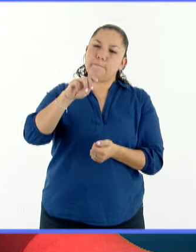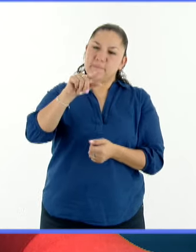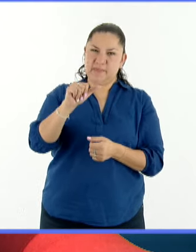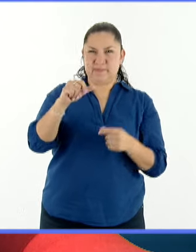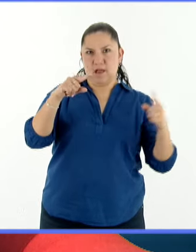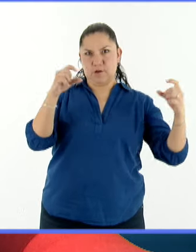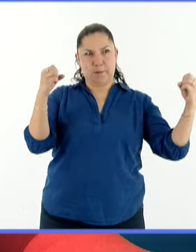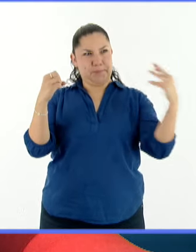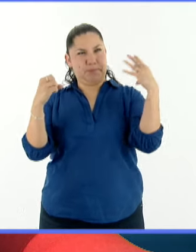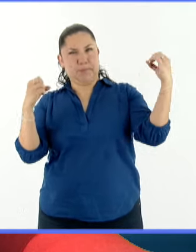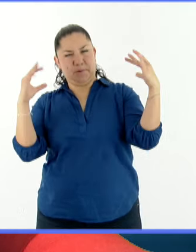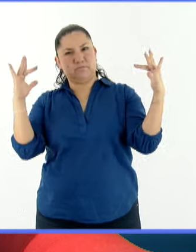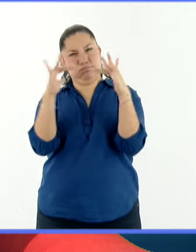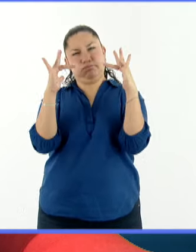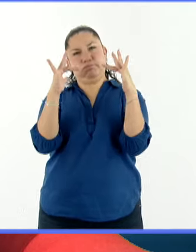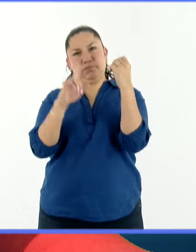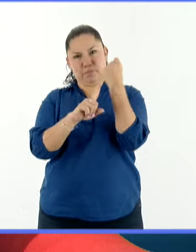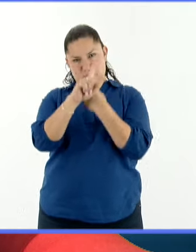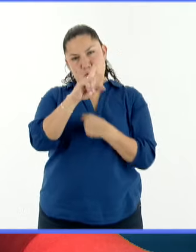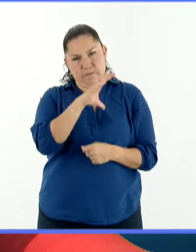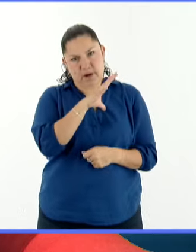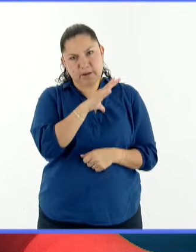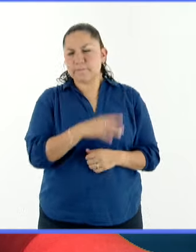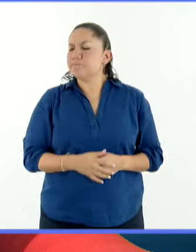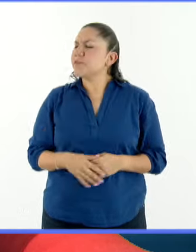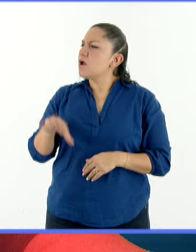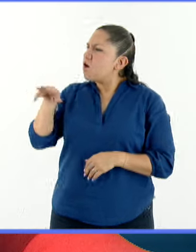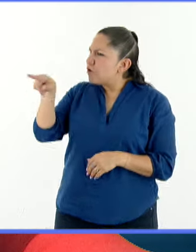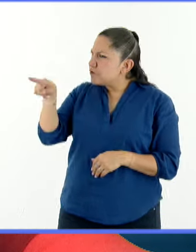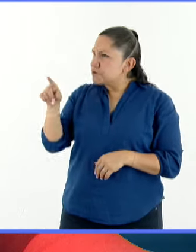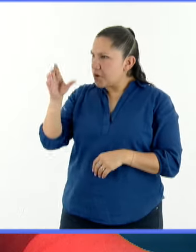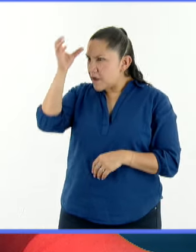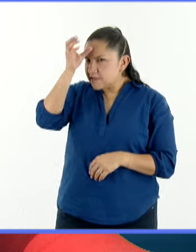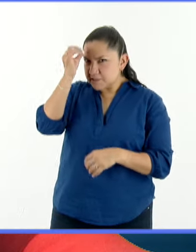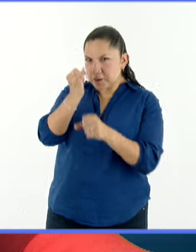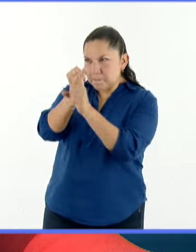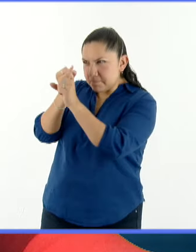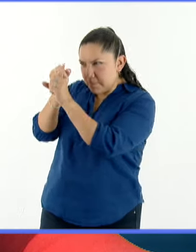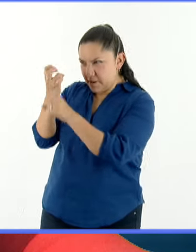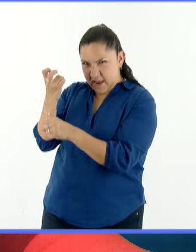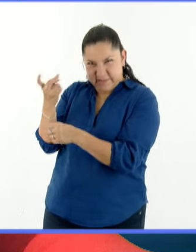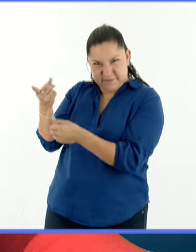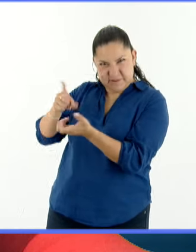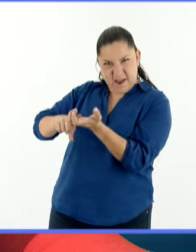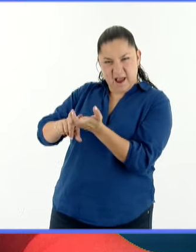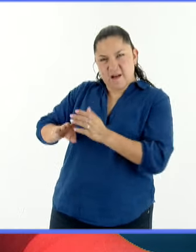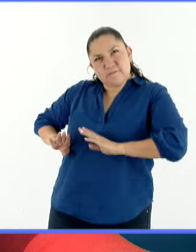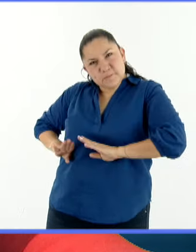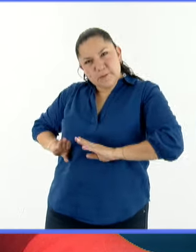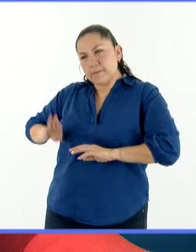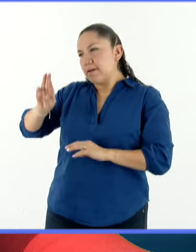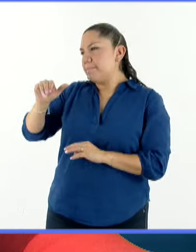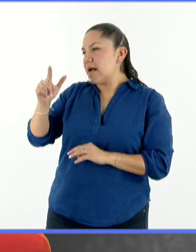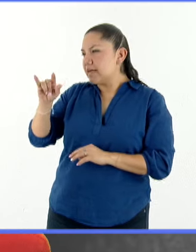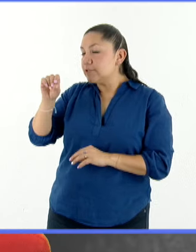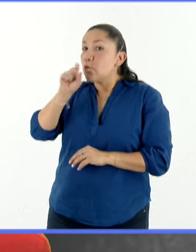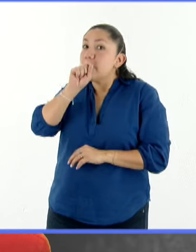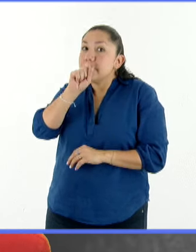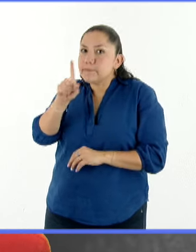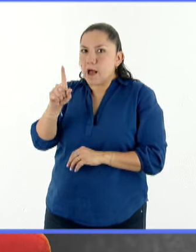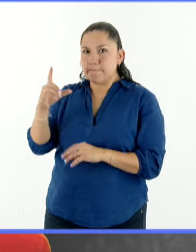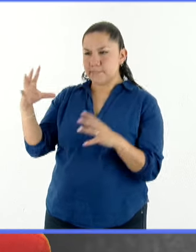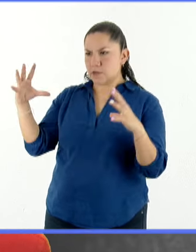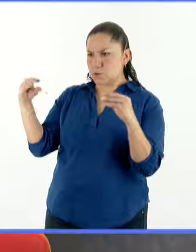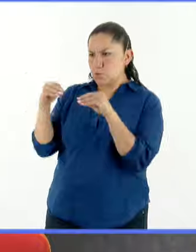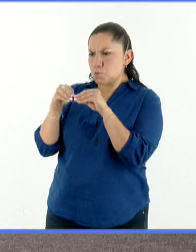investigaciones se tienen observando, digamos, estos elementos que tienen que ver con los campos magnéticos? Yo pienso también en la radiación, en la energía,